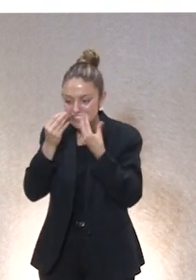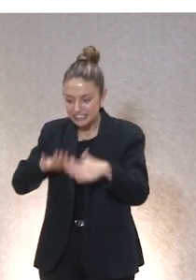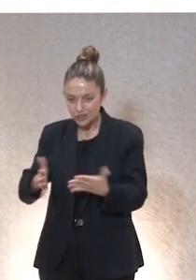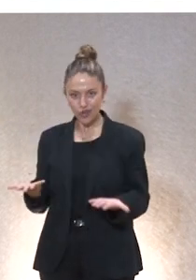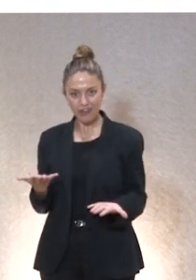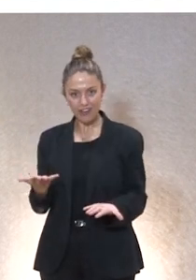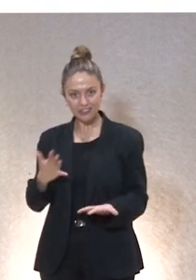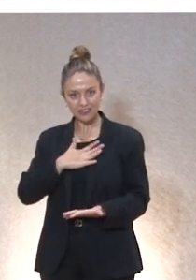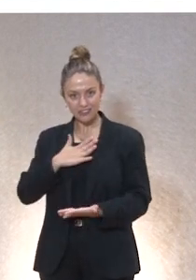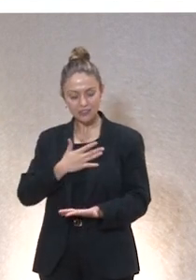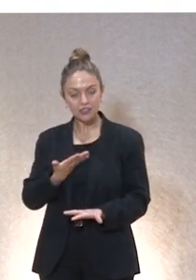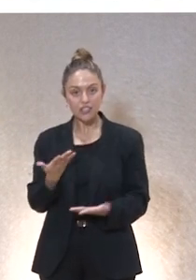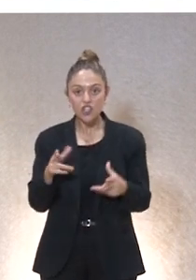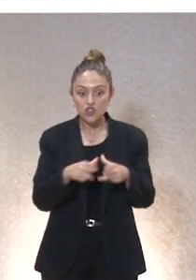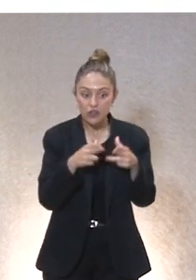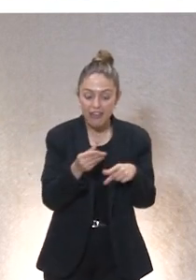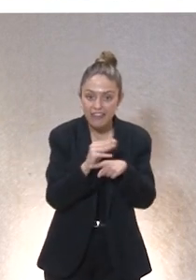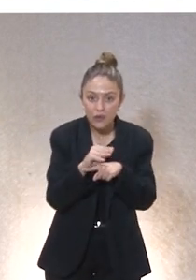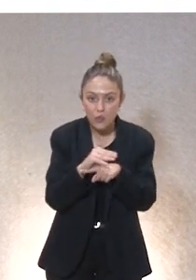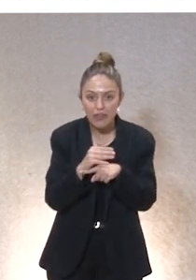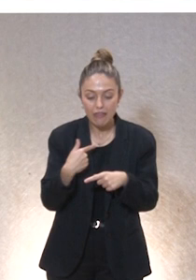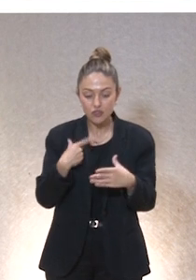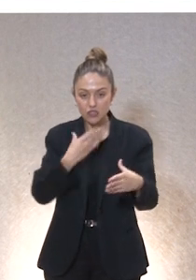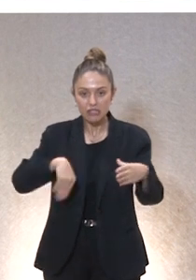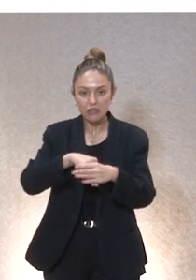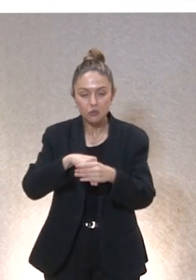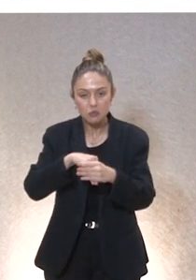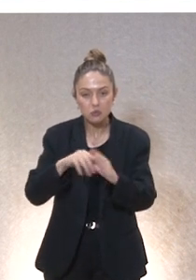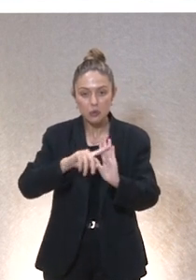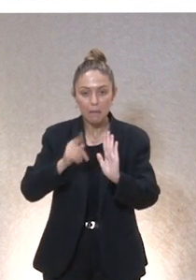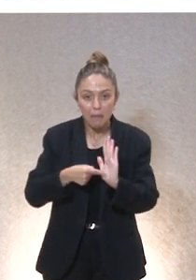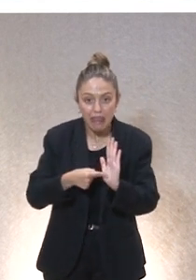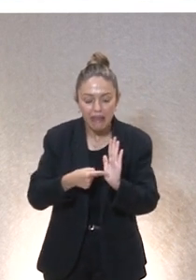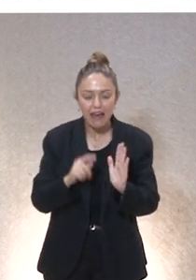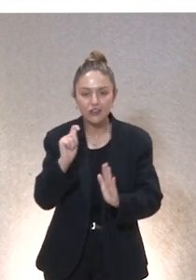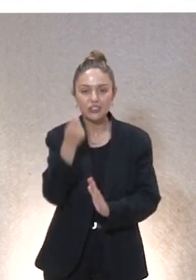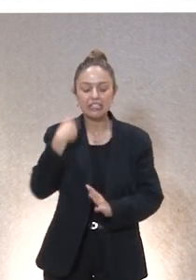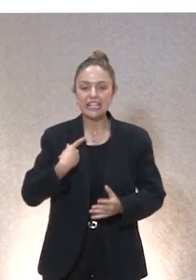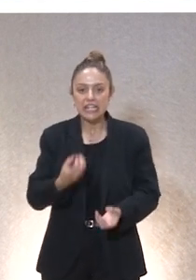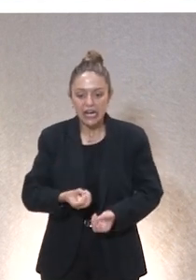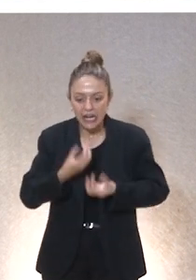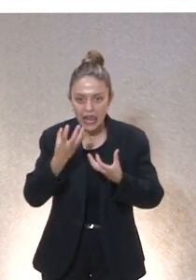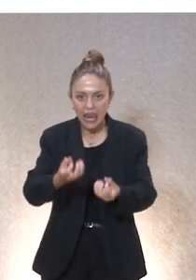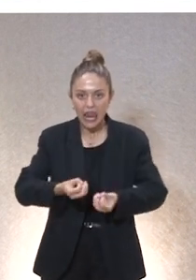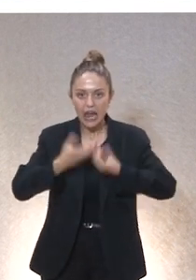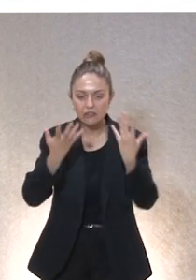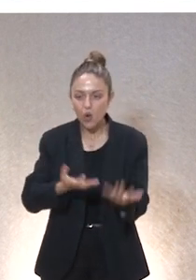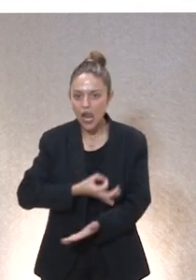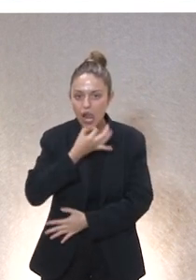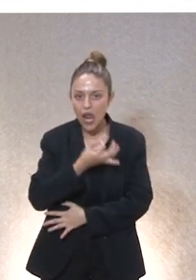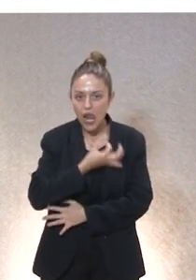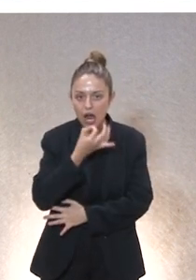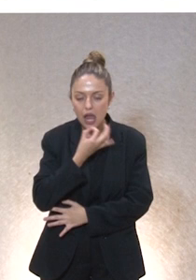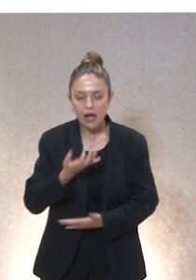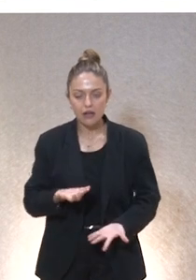vida. En la sociedad de los cuidados para conseguir la plena inclusión hace falta un relato, hace falta una narrativa. La